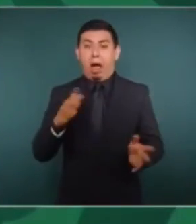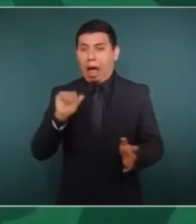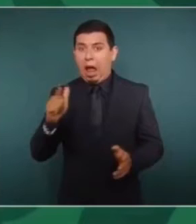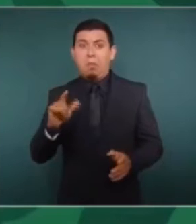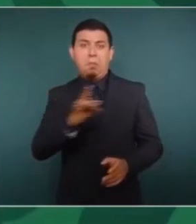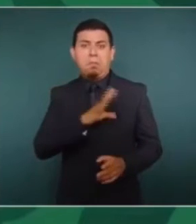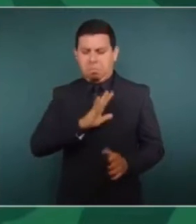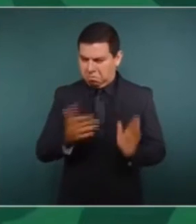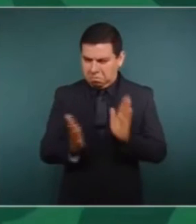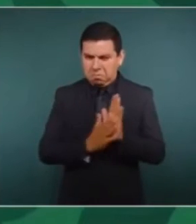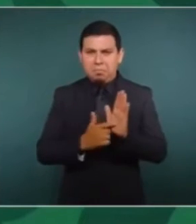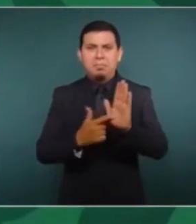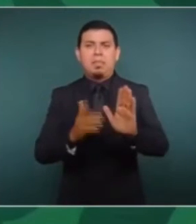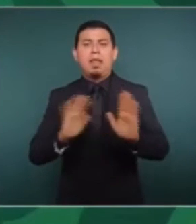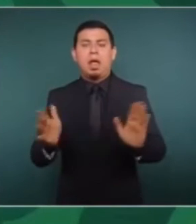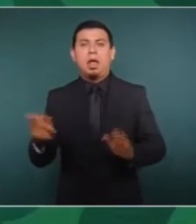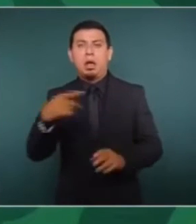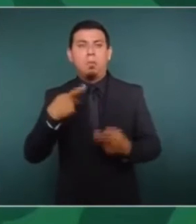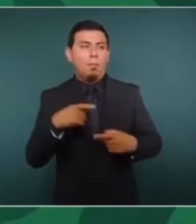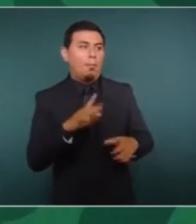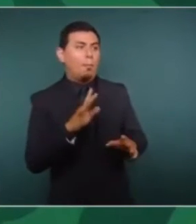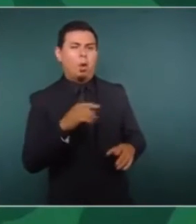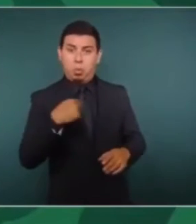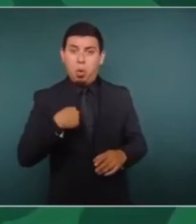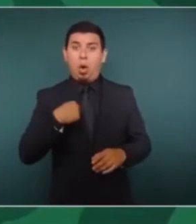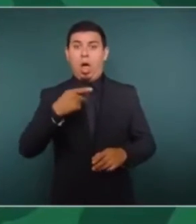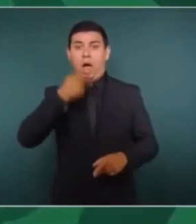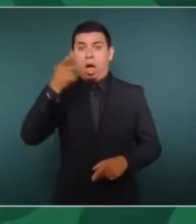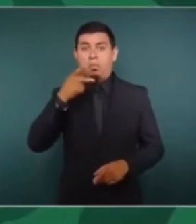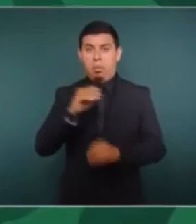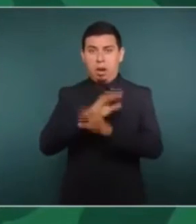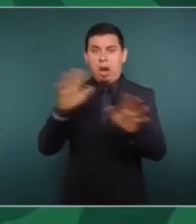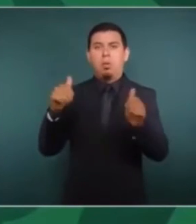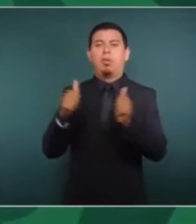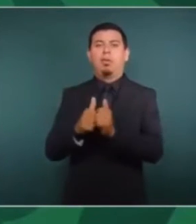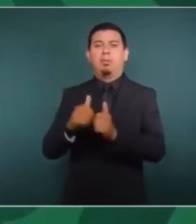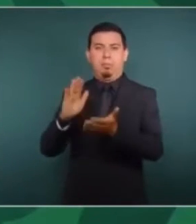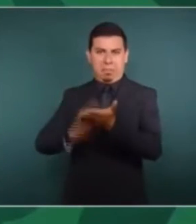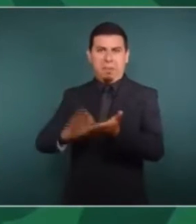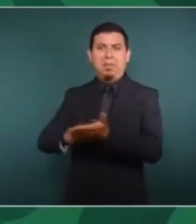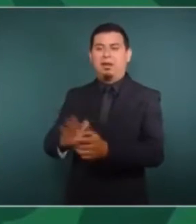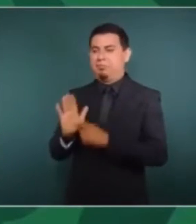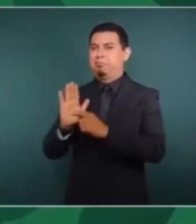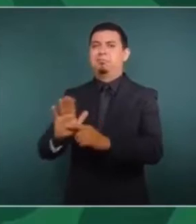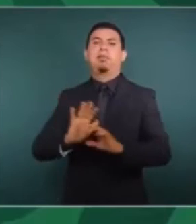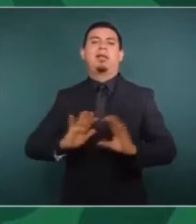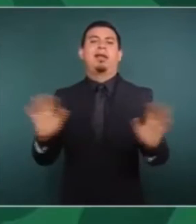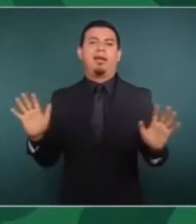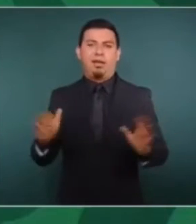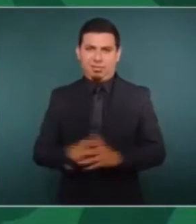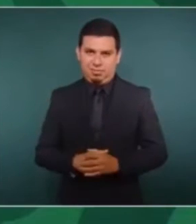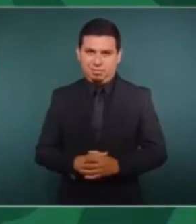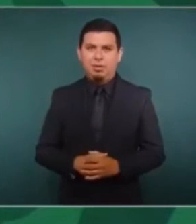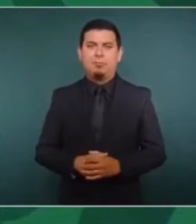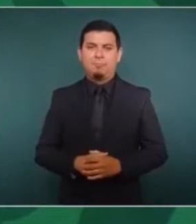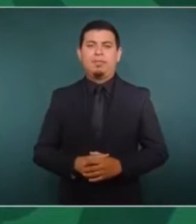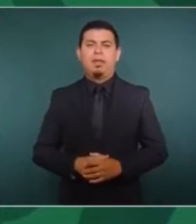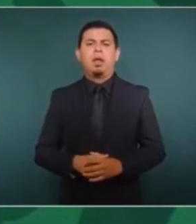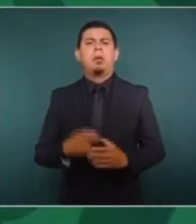siempre con pruebas. ¿Qué pasa? Al día siguiente